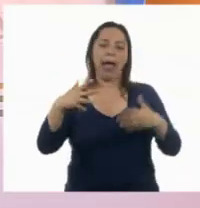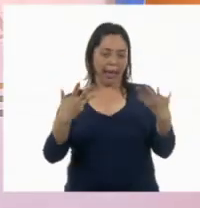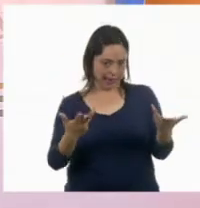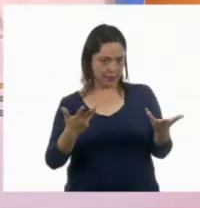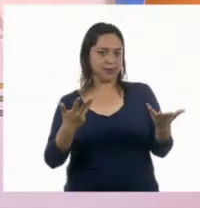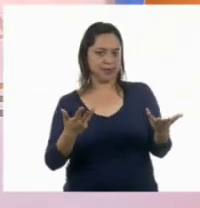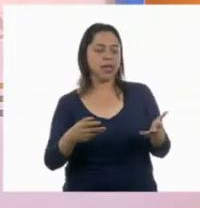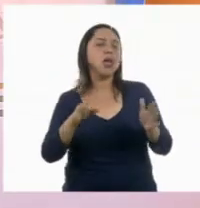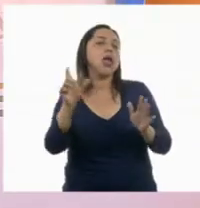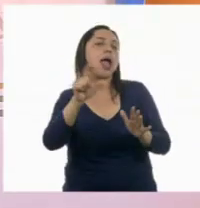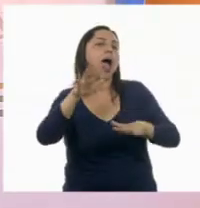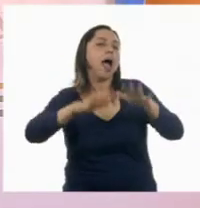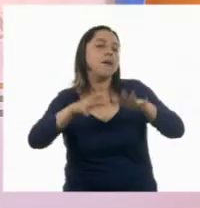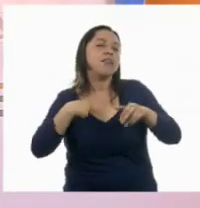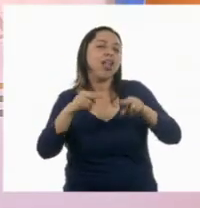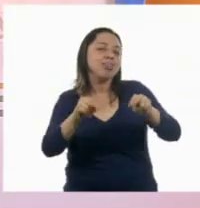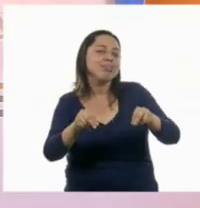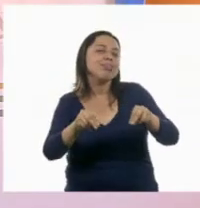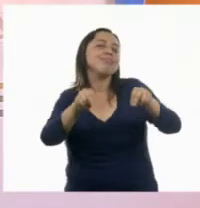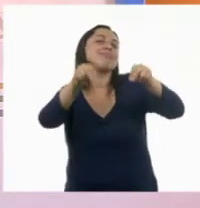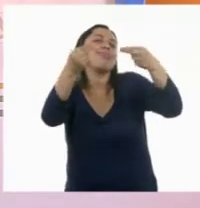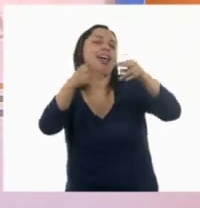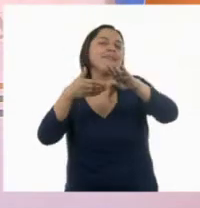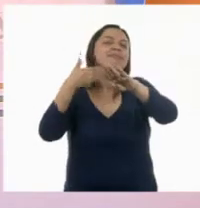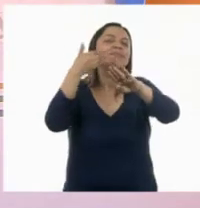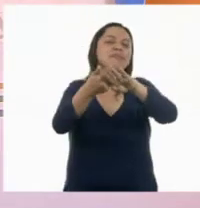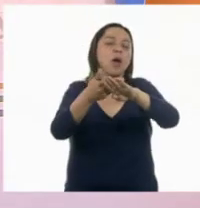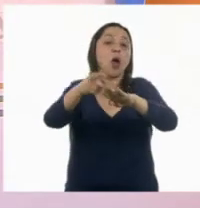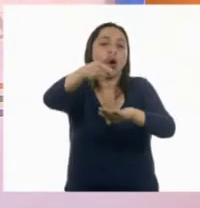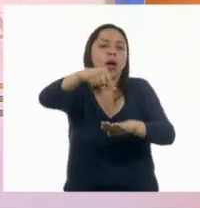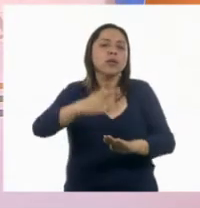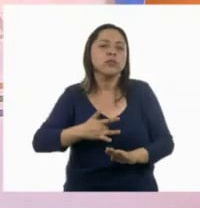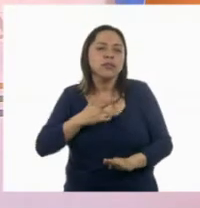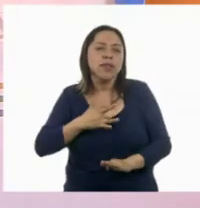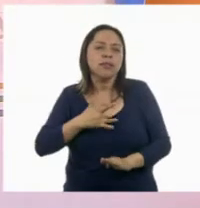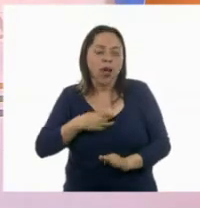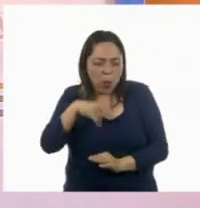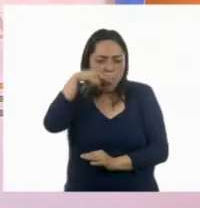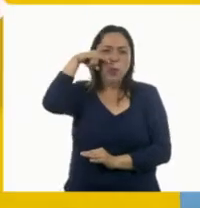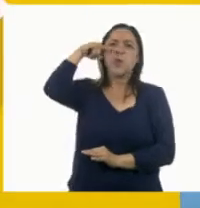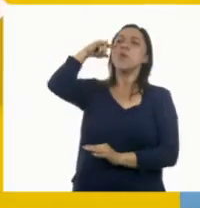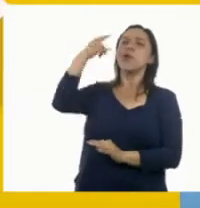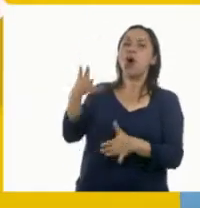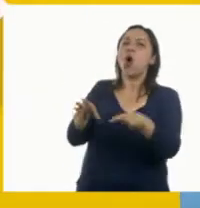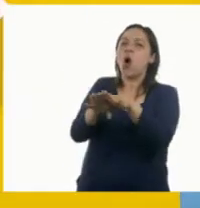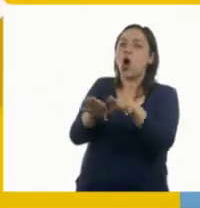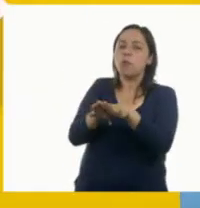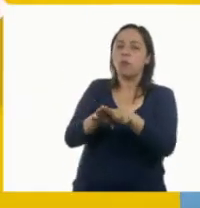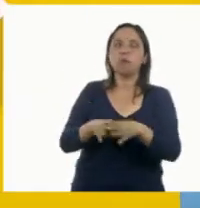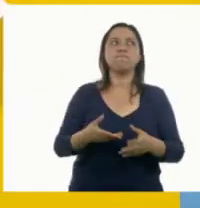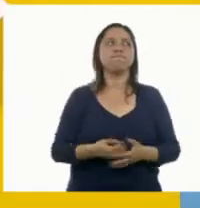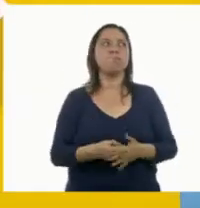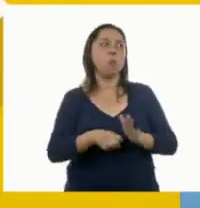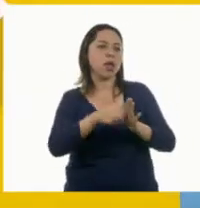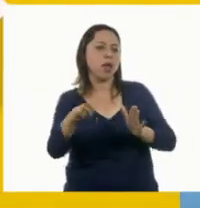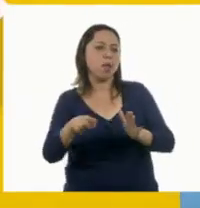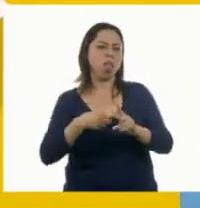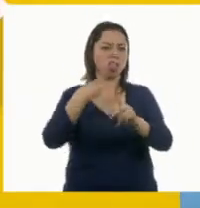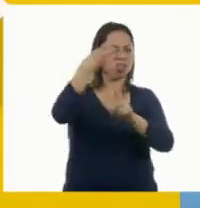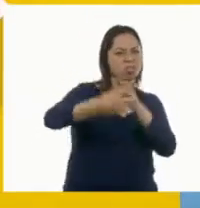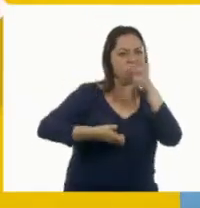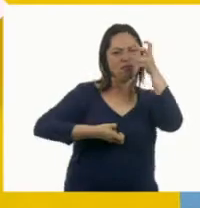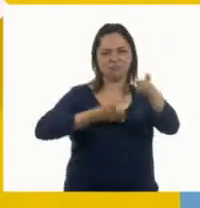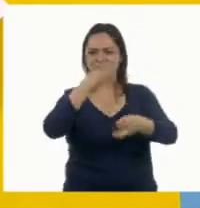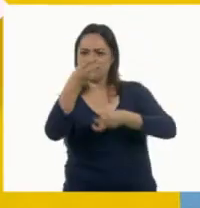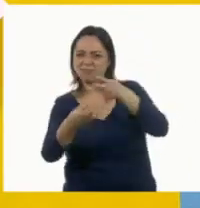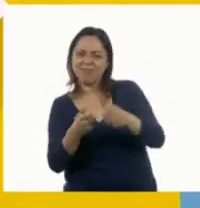hacemos bromas que lastimen nuestras emociones o sentimientos, ¿a qué crees que me refiera? Pues a cuando señalamos o criticamos o